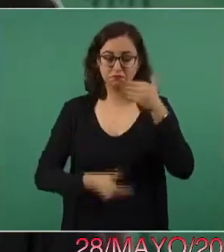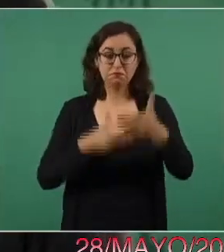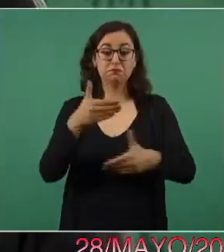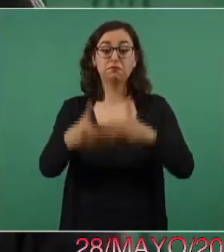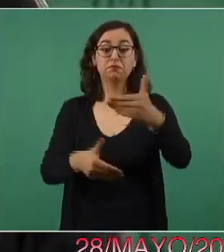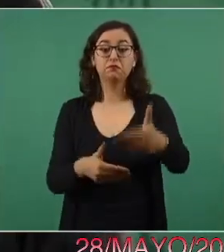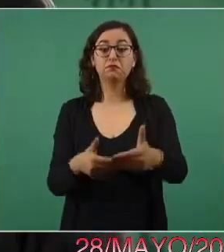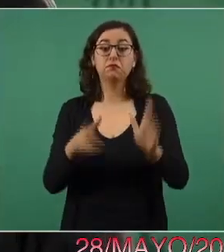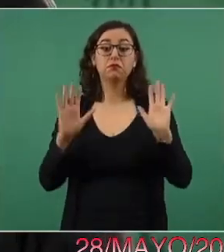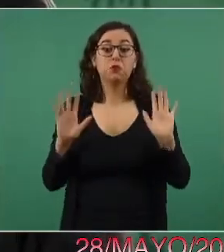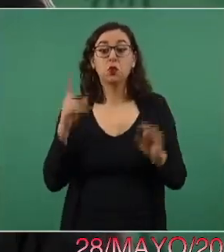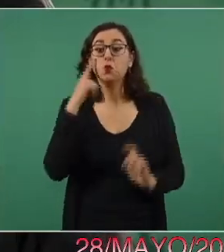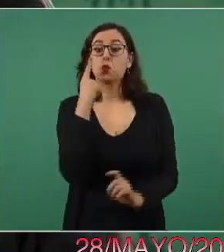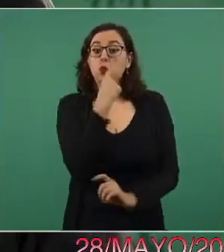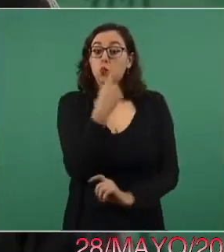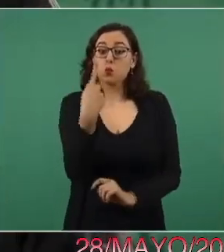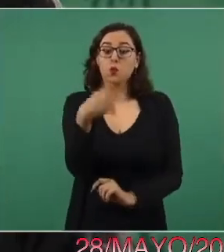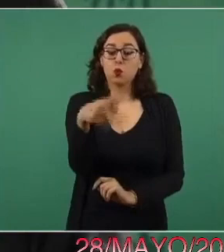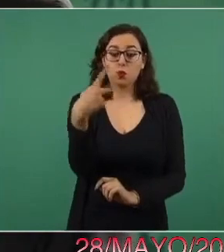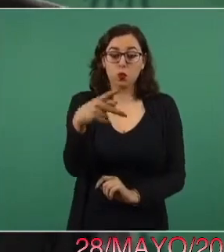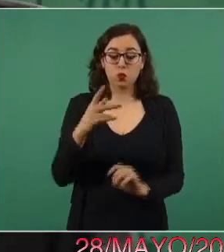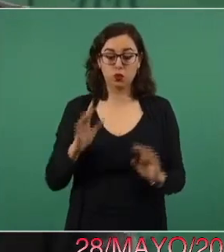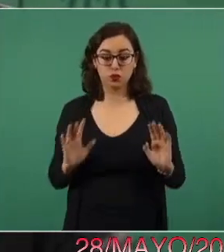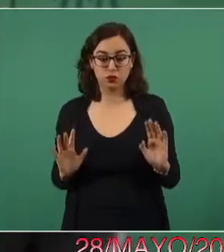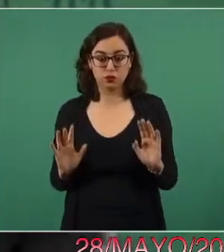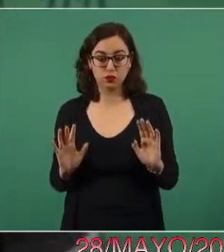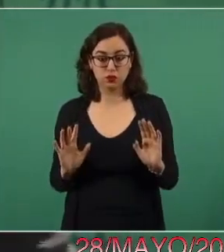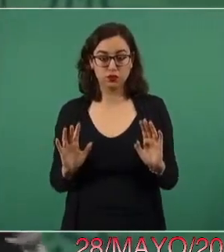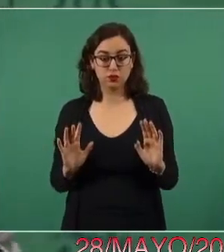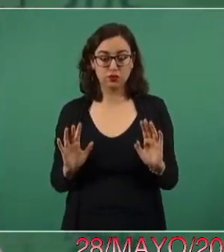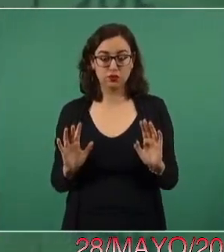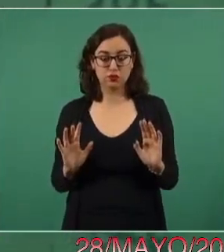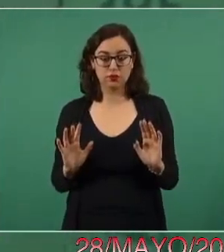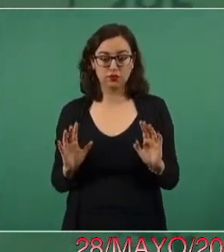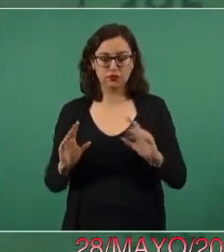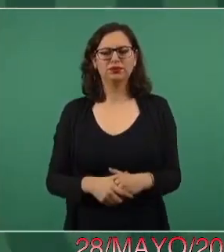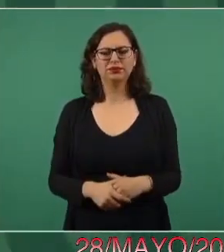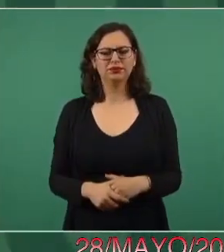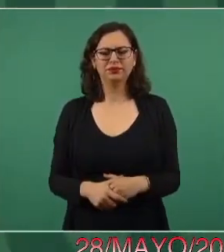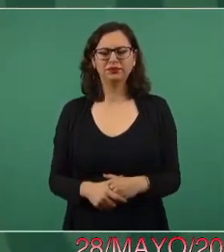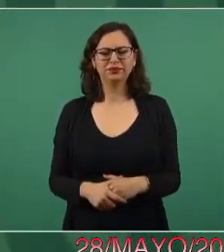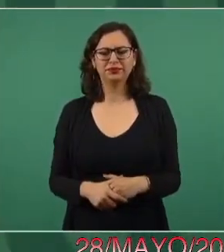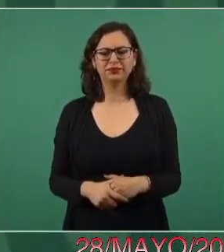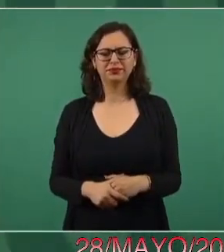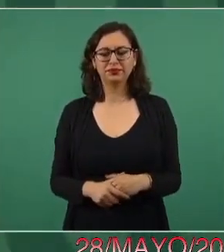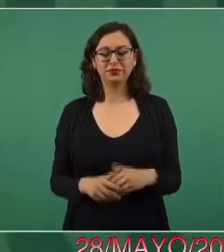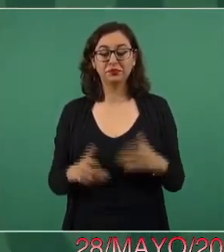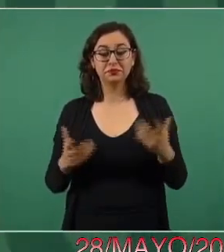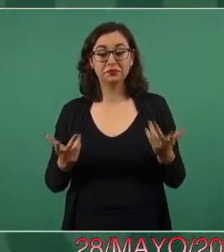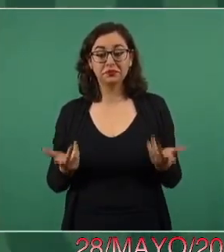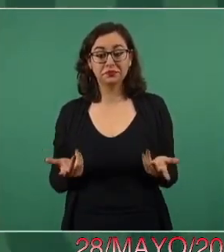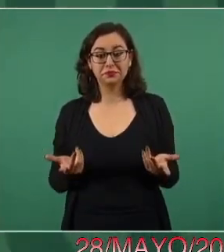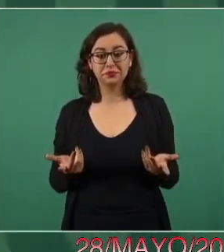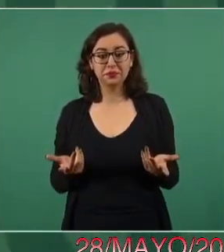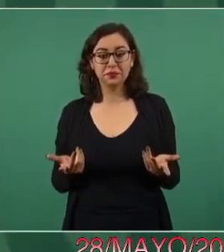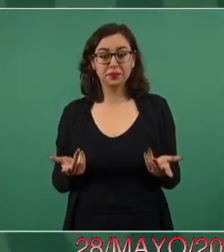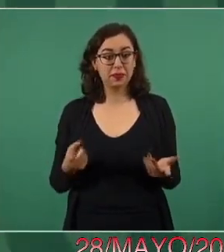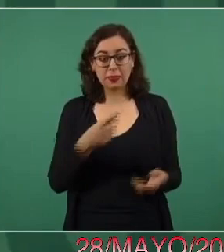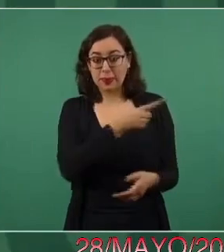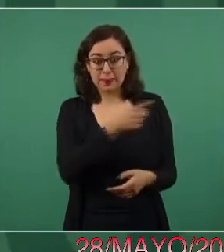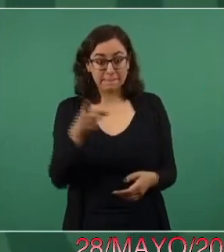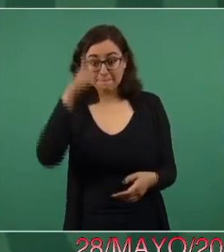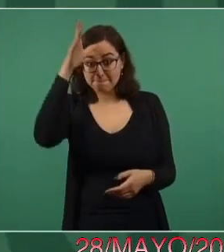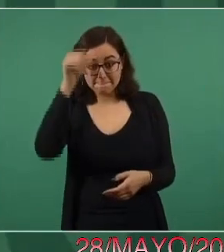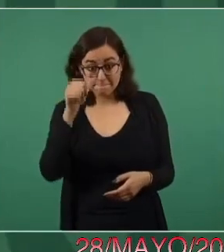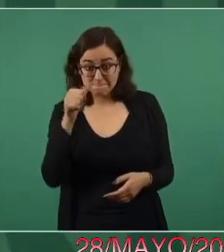Voluntario. No es para pelearnos. Si no hay acuerdo,